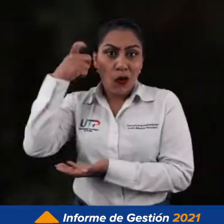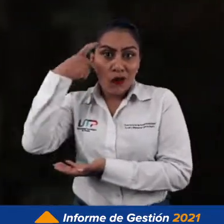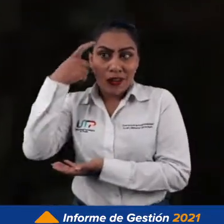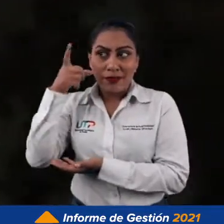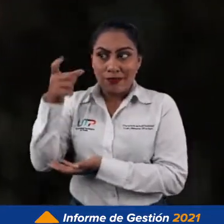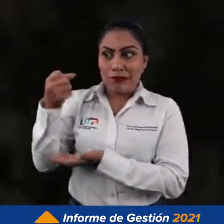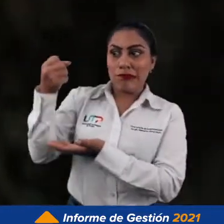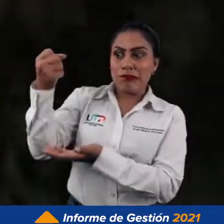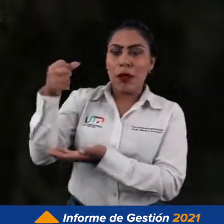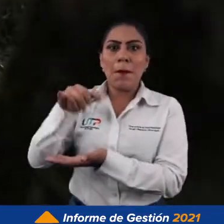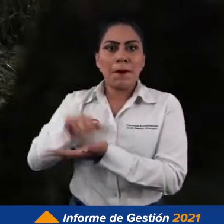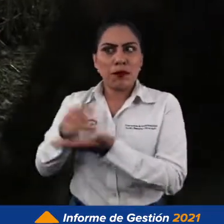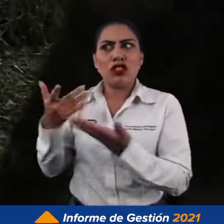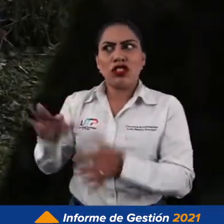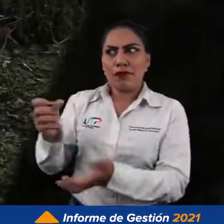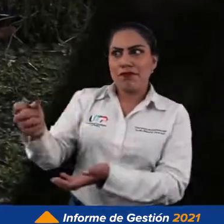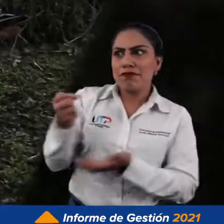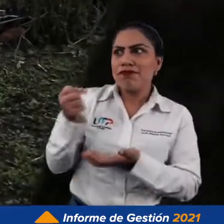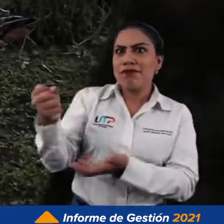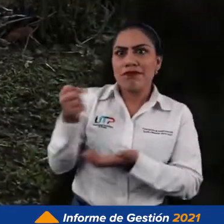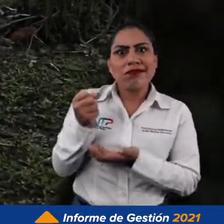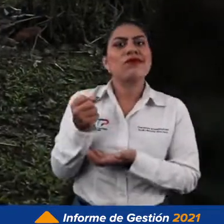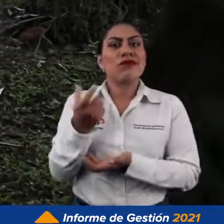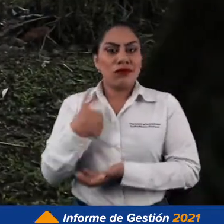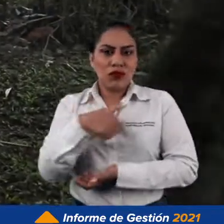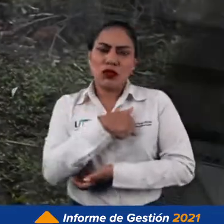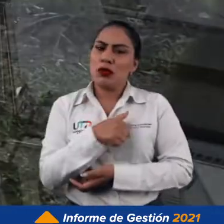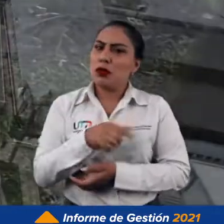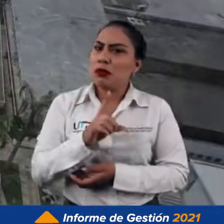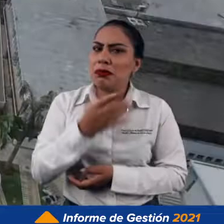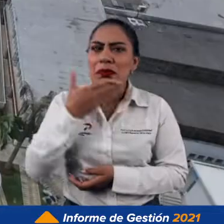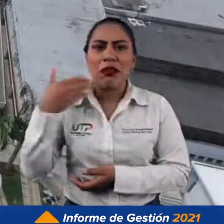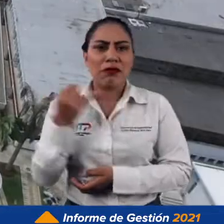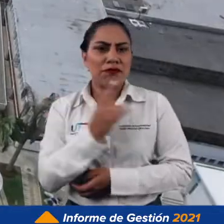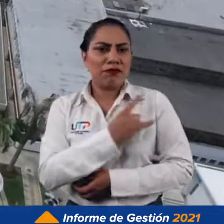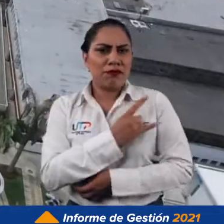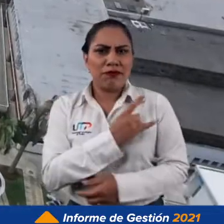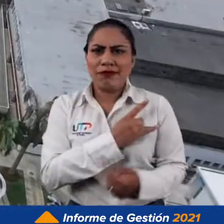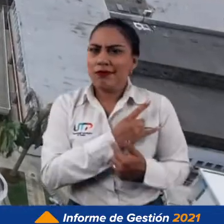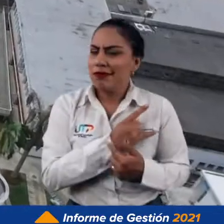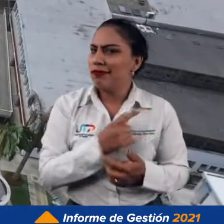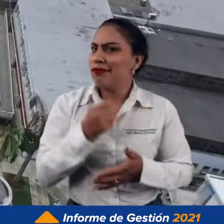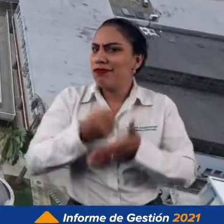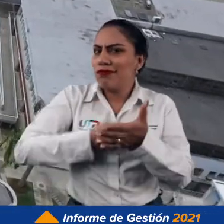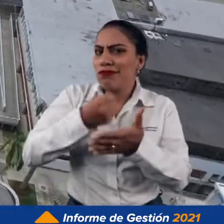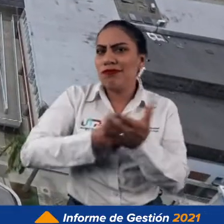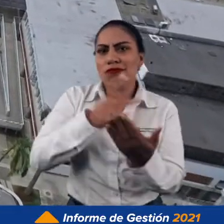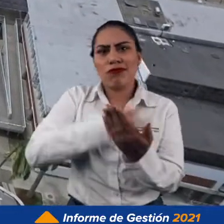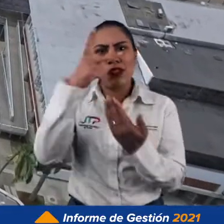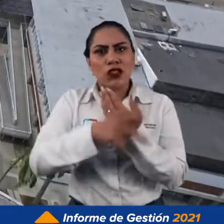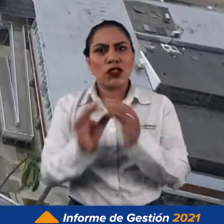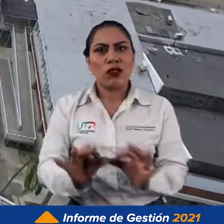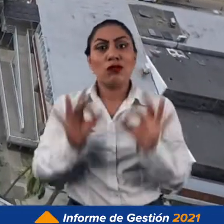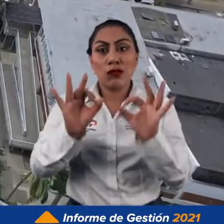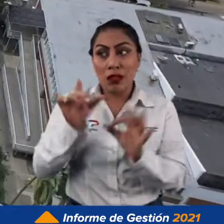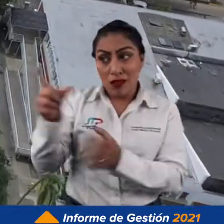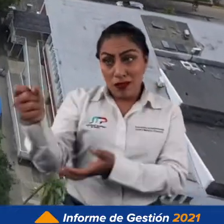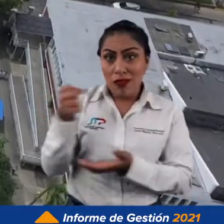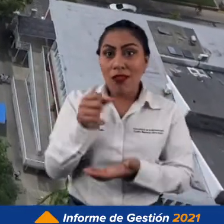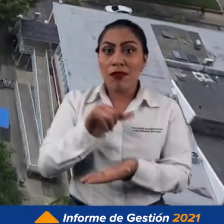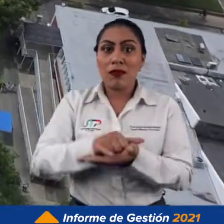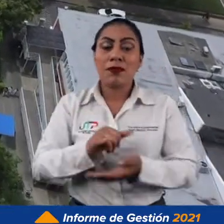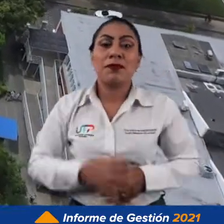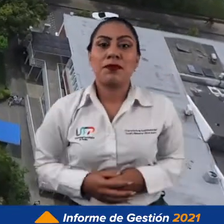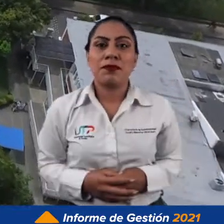Sistema General de Regalías. Posicionándose como una de las mejores entidades ejecutoras de proyectos financiados